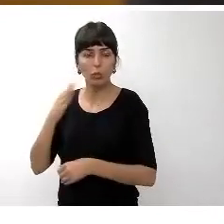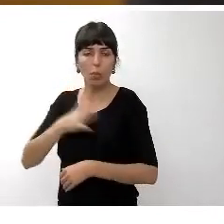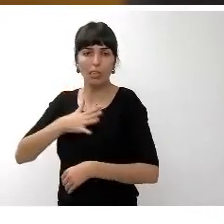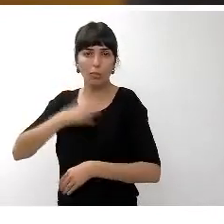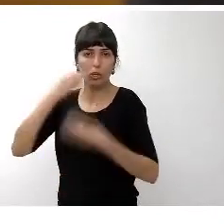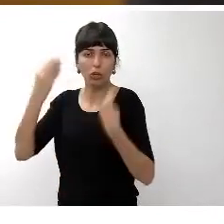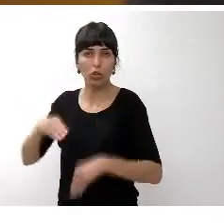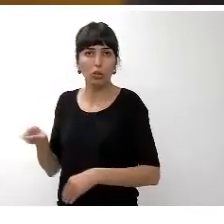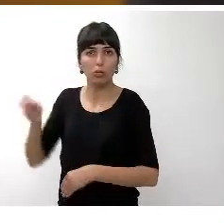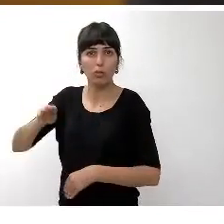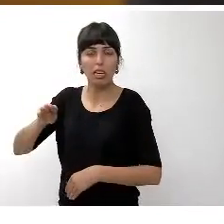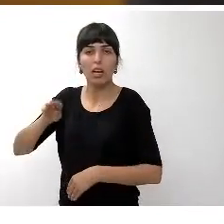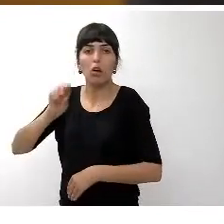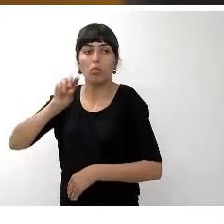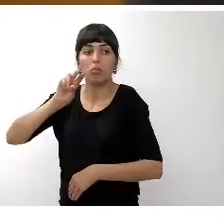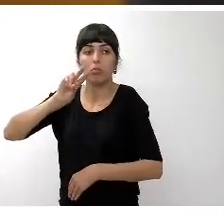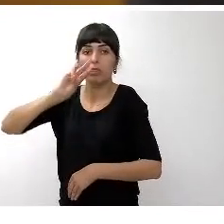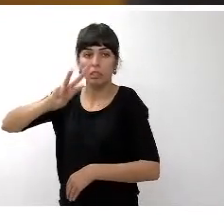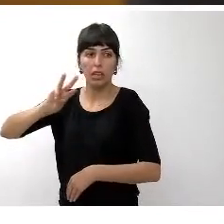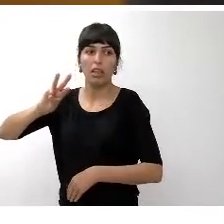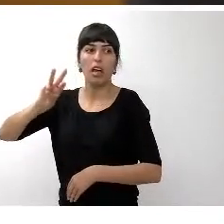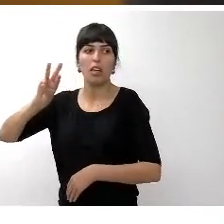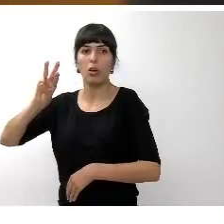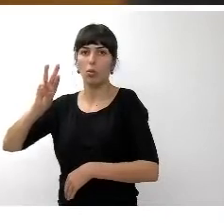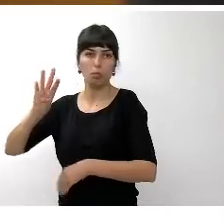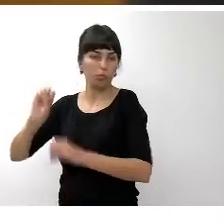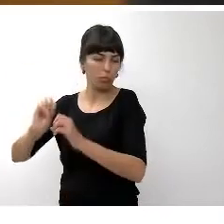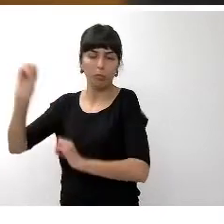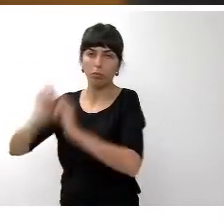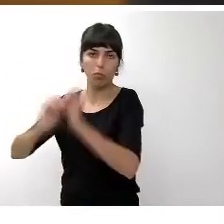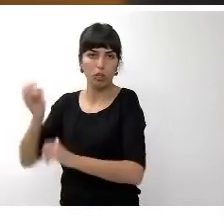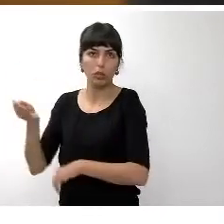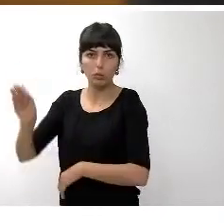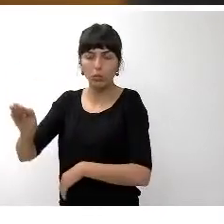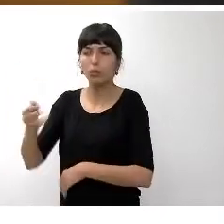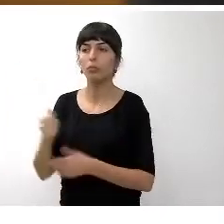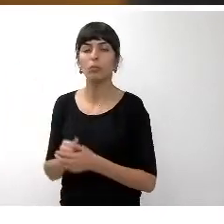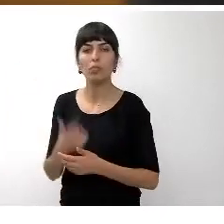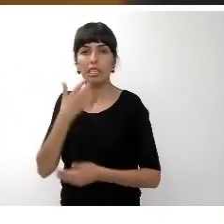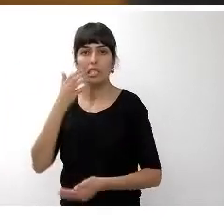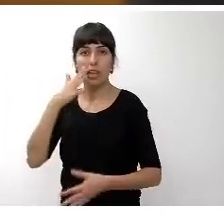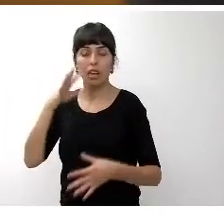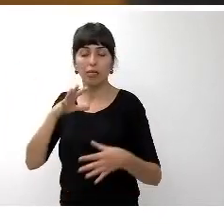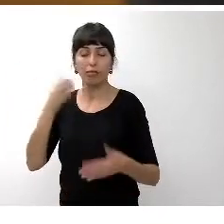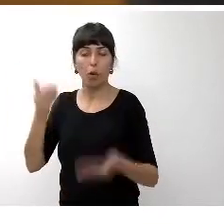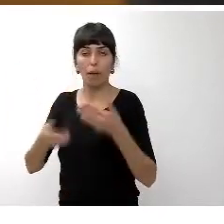% su consignación cooperación municipal mantiene su votación con respecto al ejercicio 2015